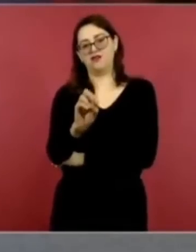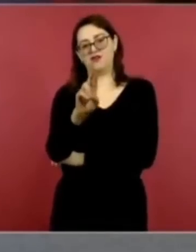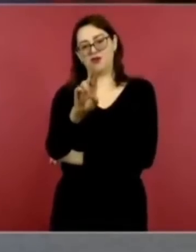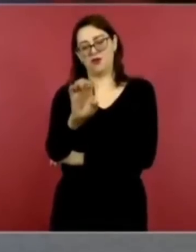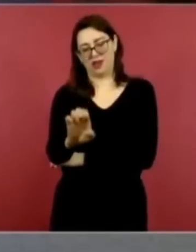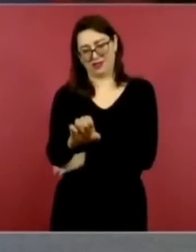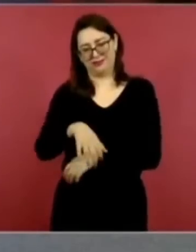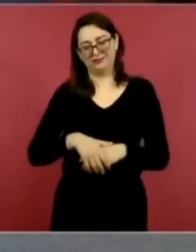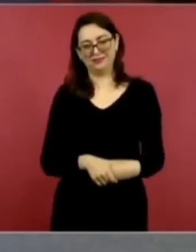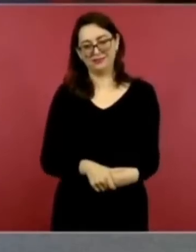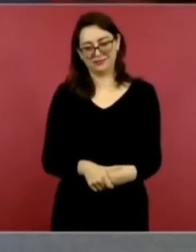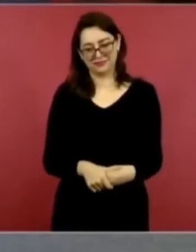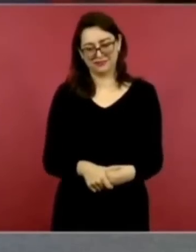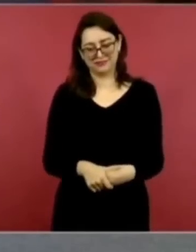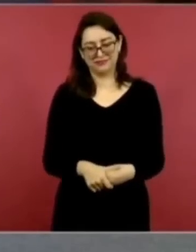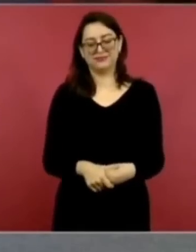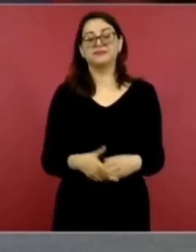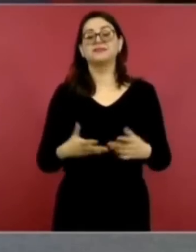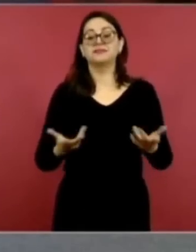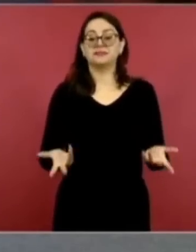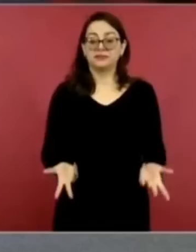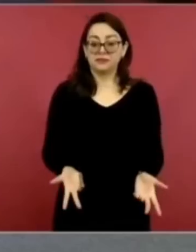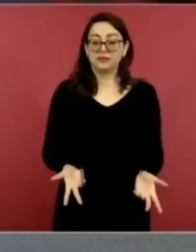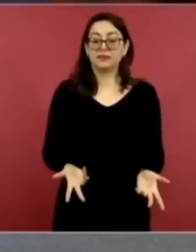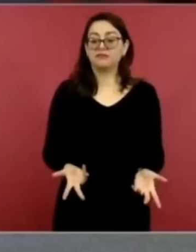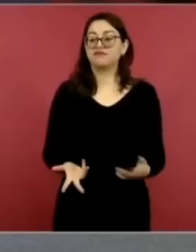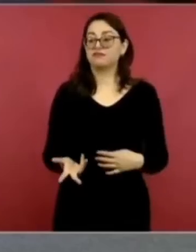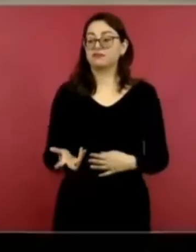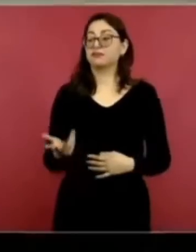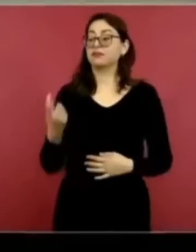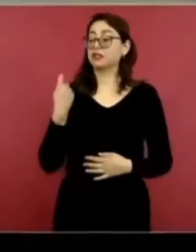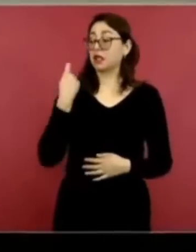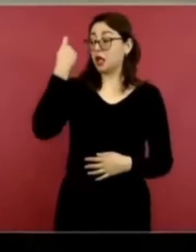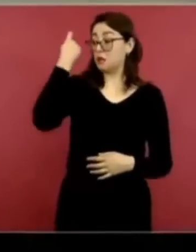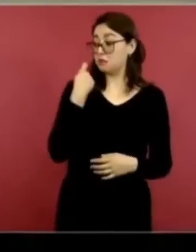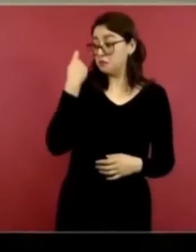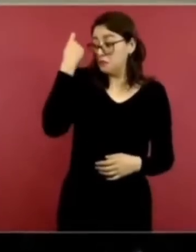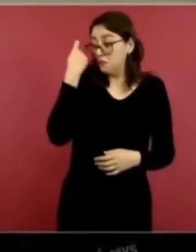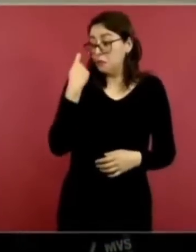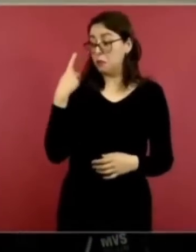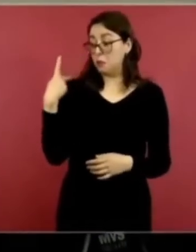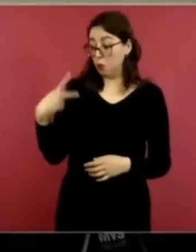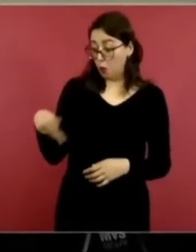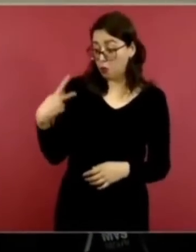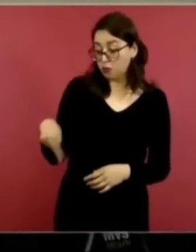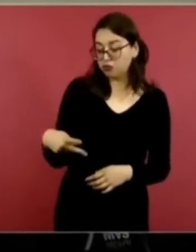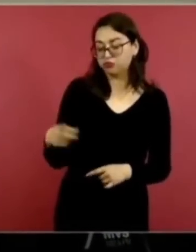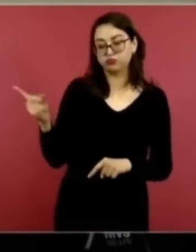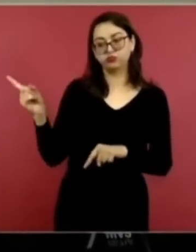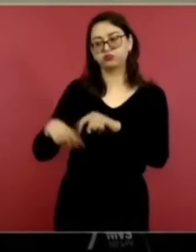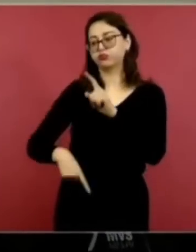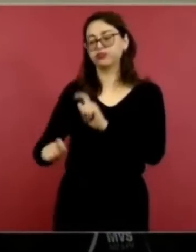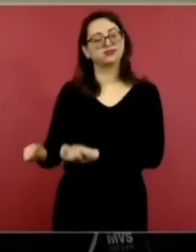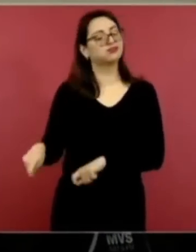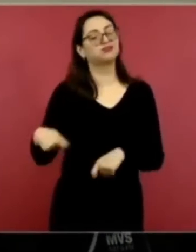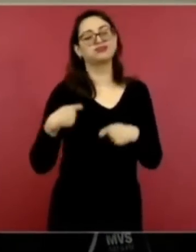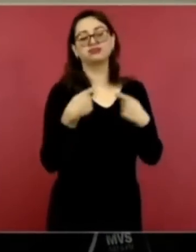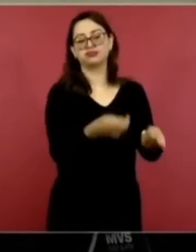que se entregaron de esa forma a operadoras financieras, privadas, nacionales y extranjeras.